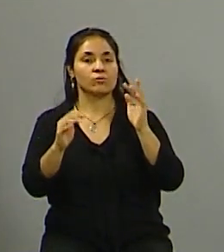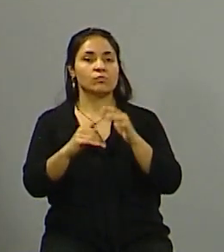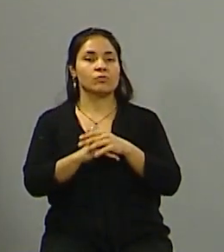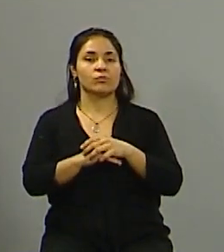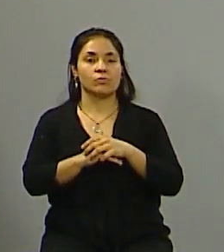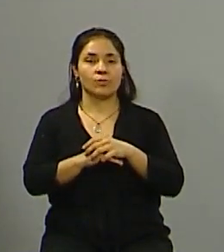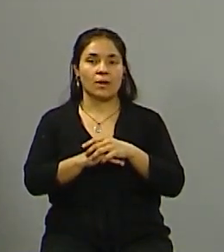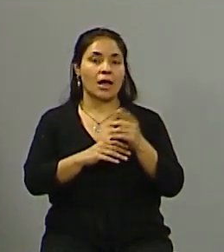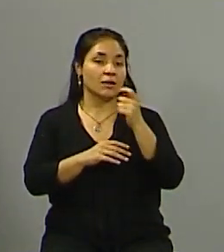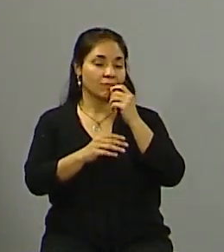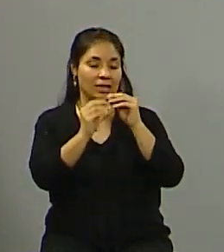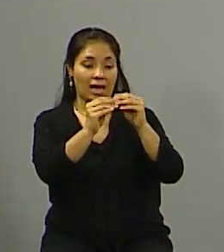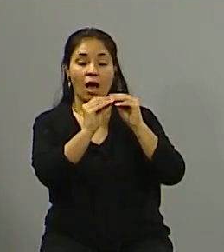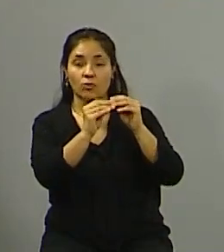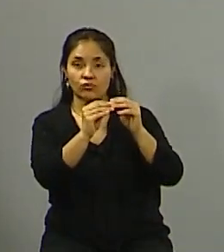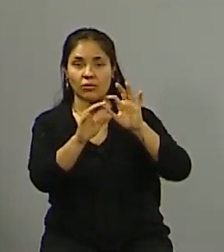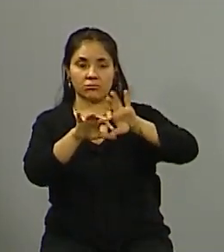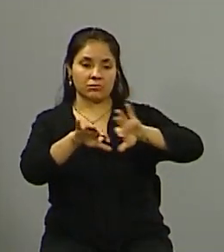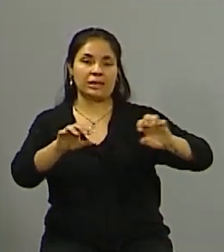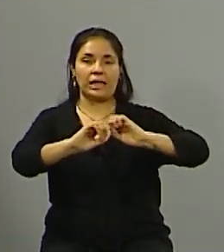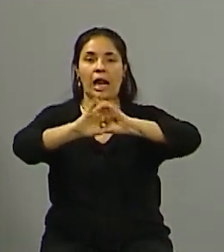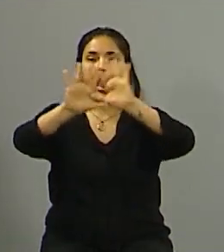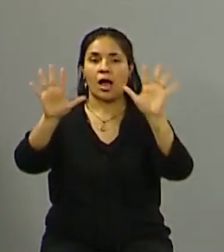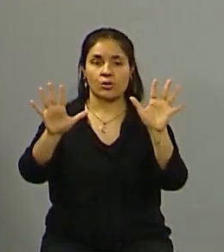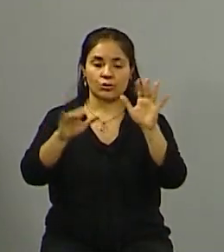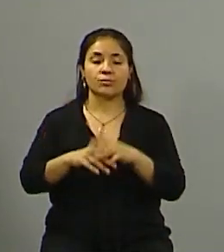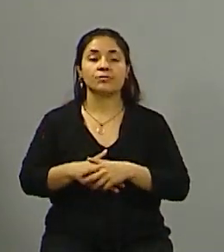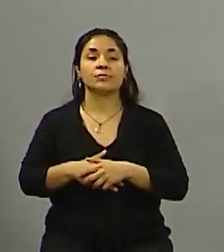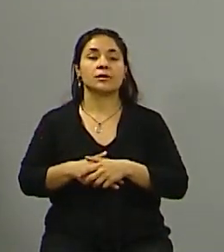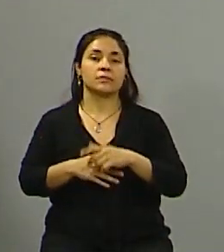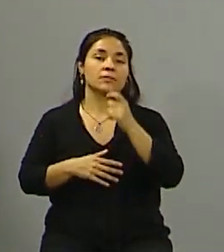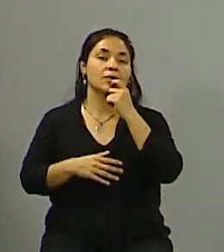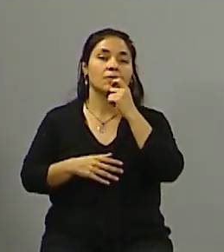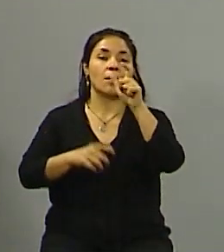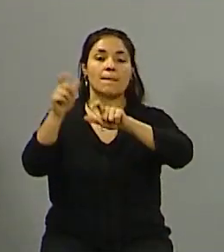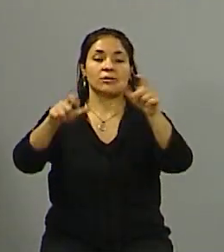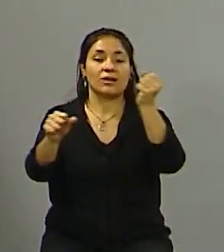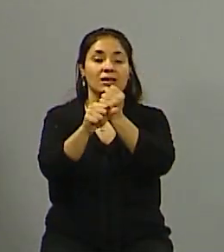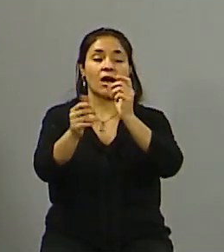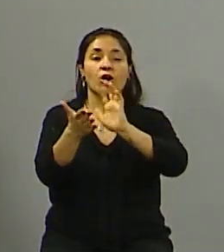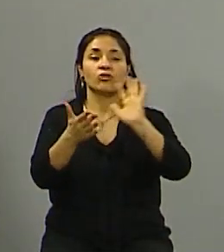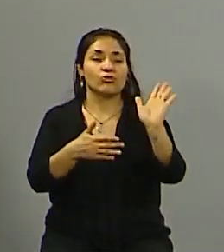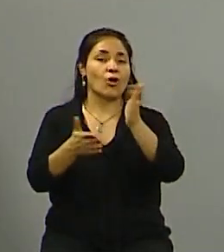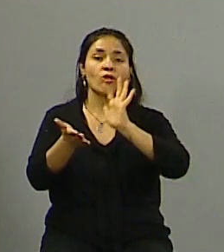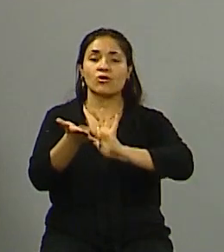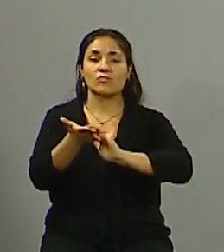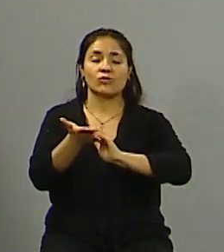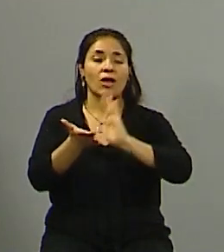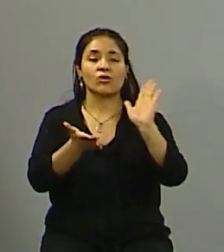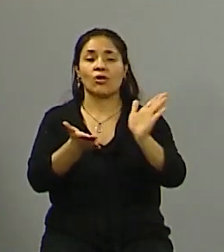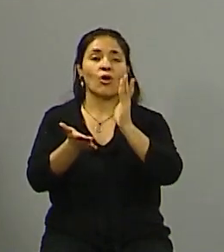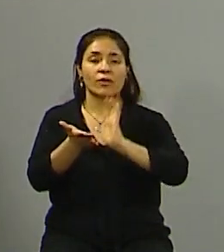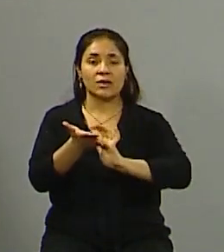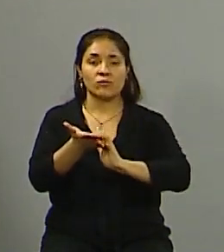impulsar esa causa y poder hacer una evolución. quebrar el panorama. La mayoría de los funcionarios que están imputados, no, la mayoría no, todos los funcionarios que están